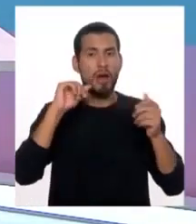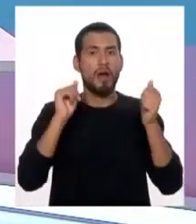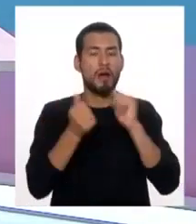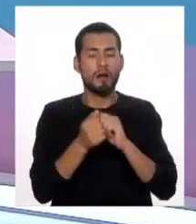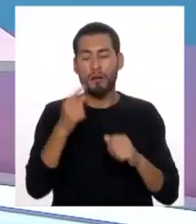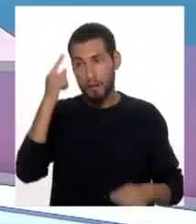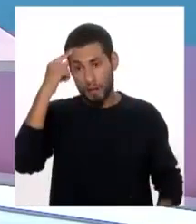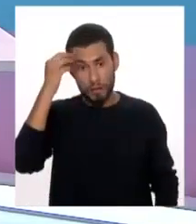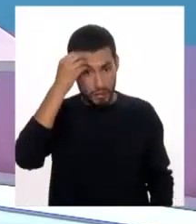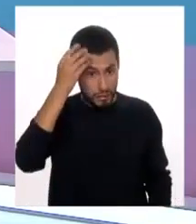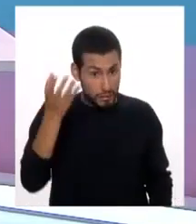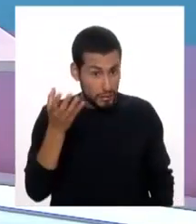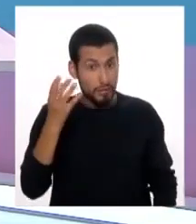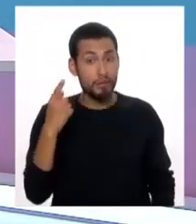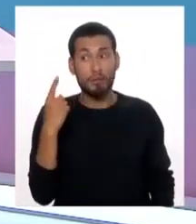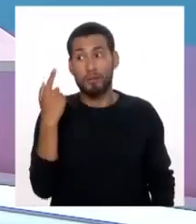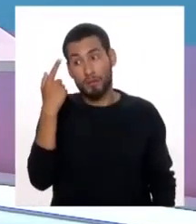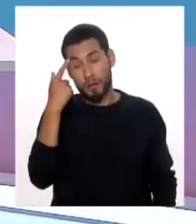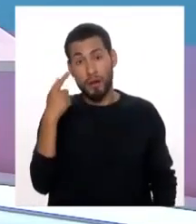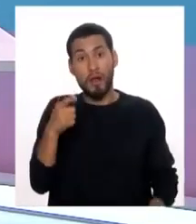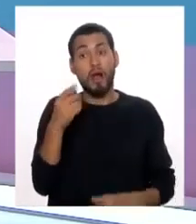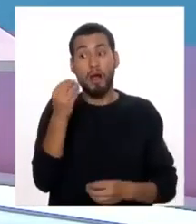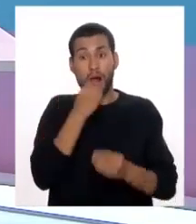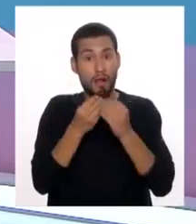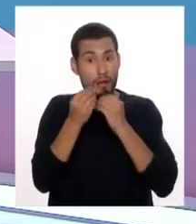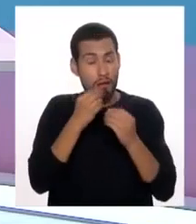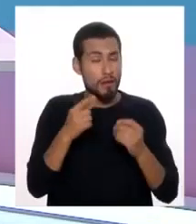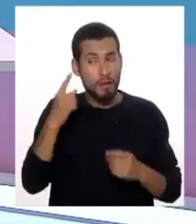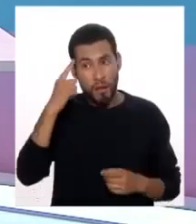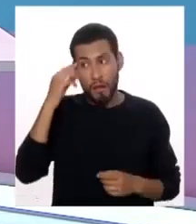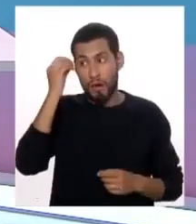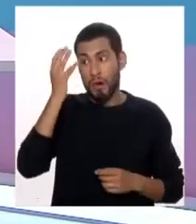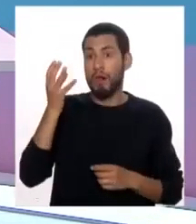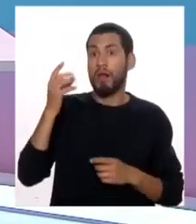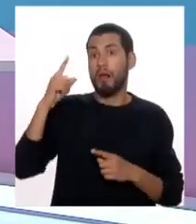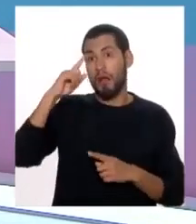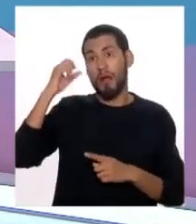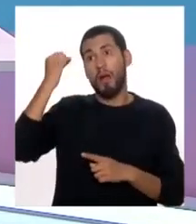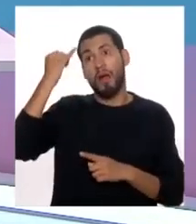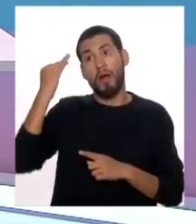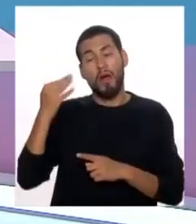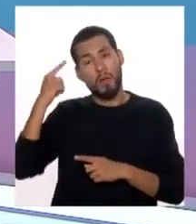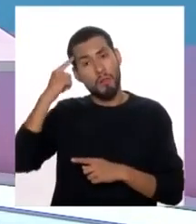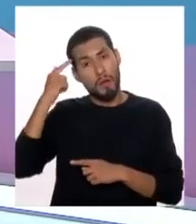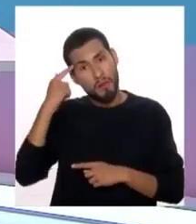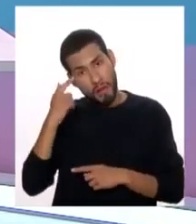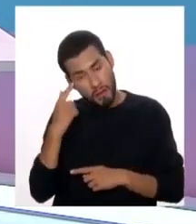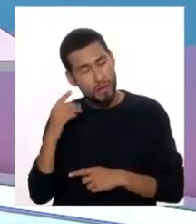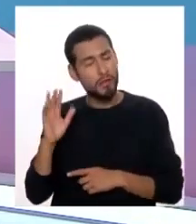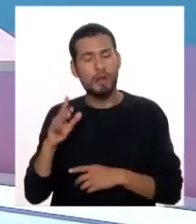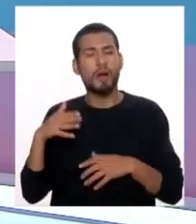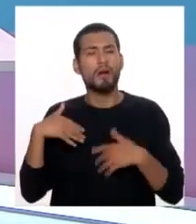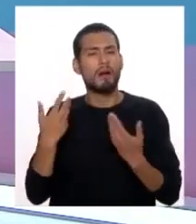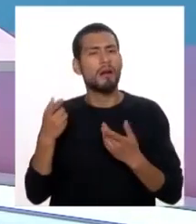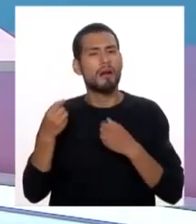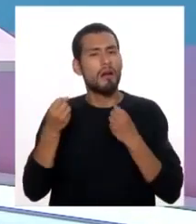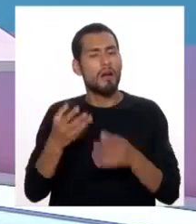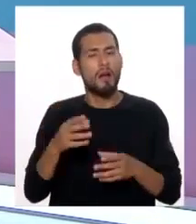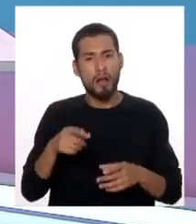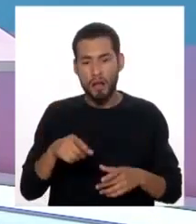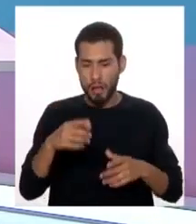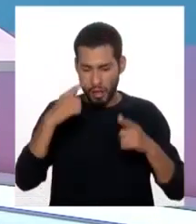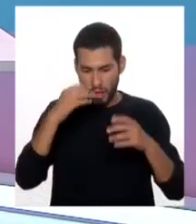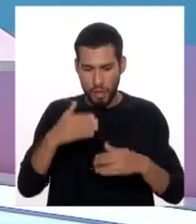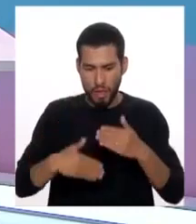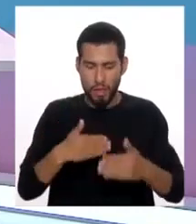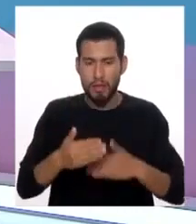mitos que tienen alrededor de los alimentos, los paradigmas, creencias limitantes, que les están haciendo tomar además